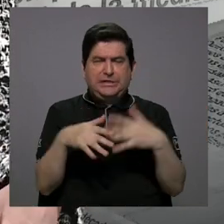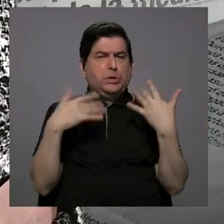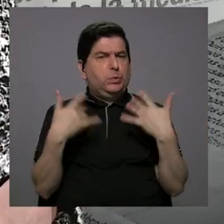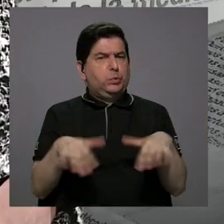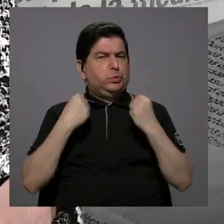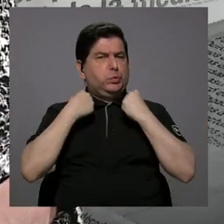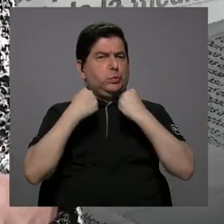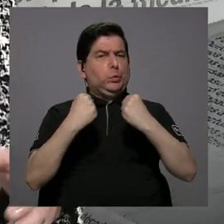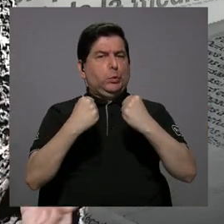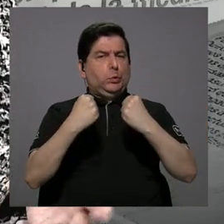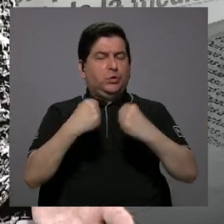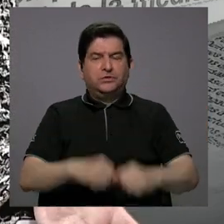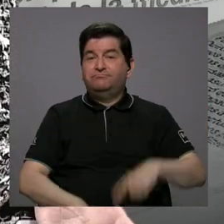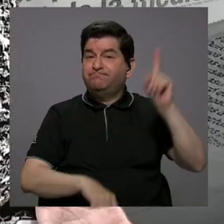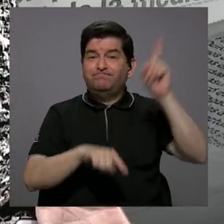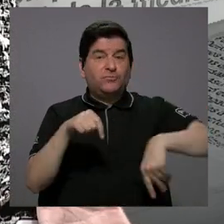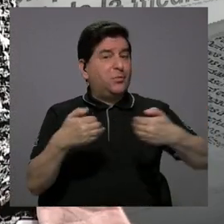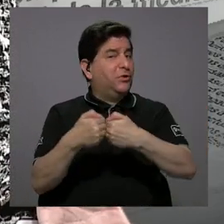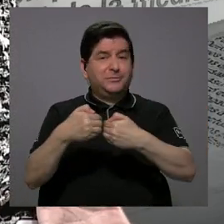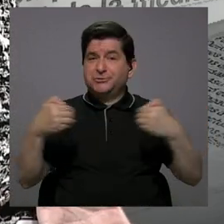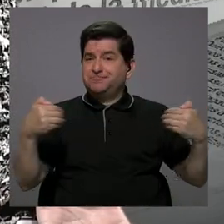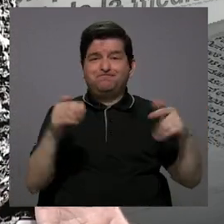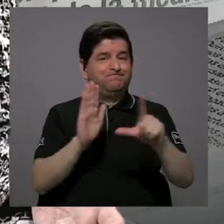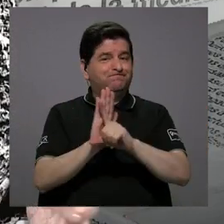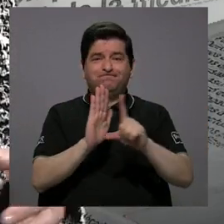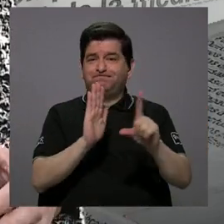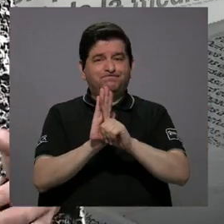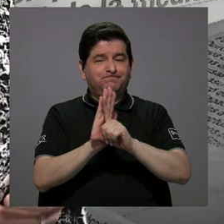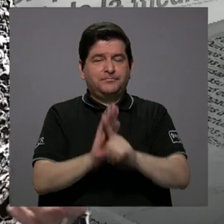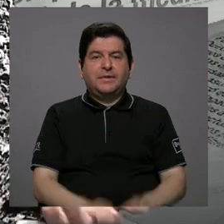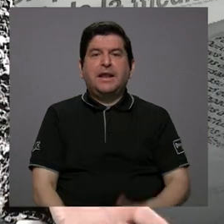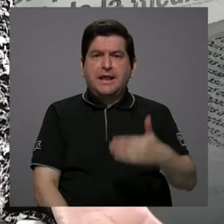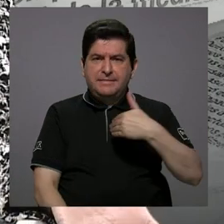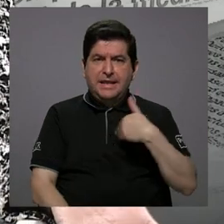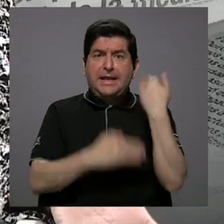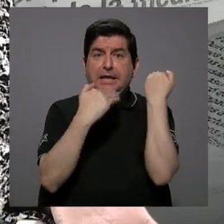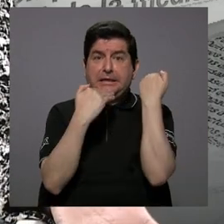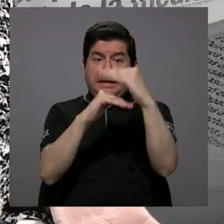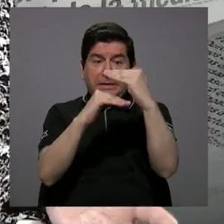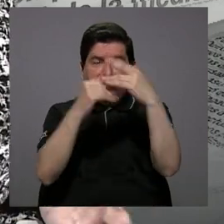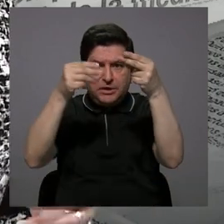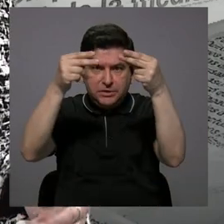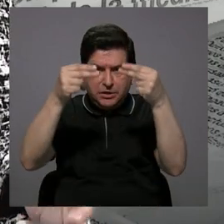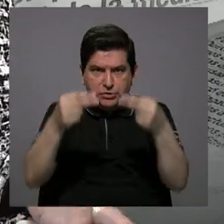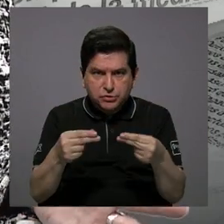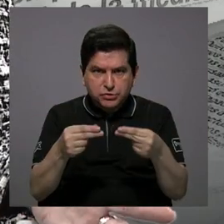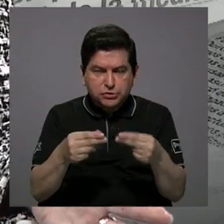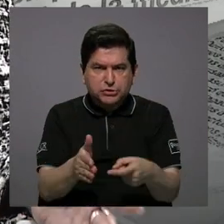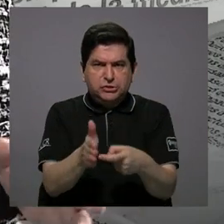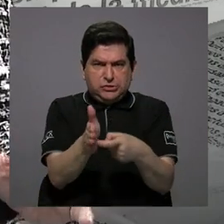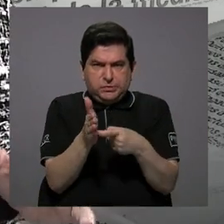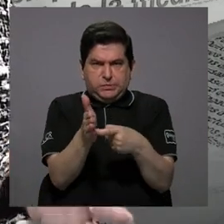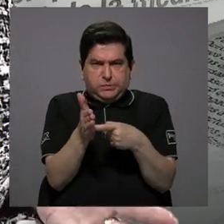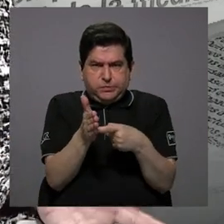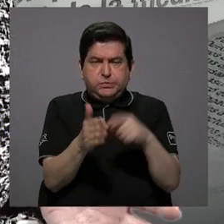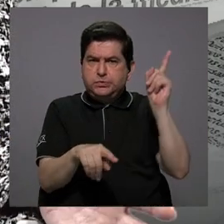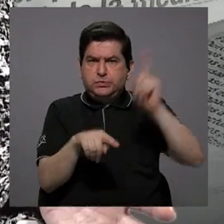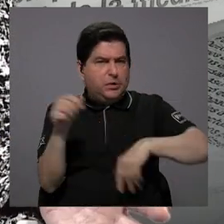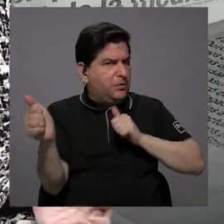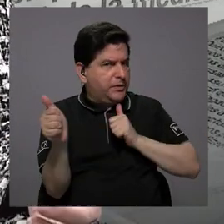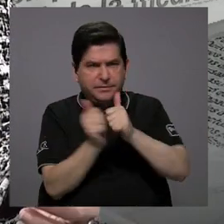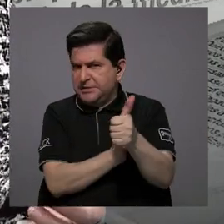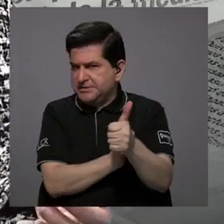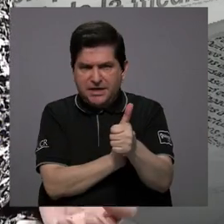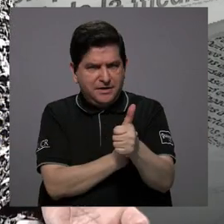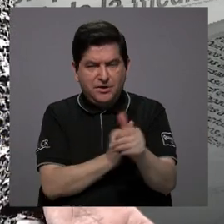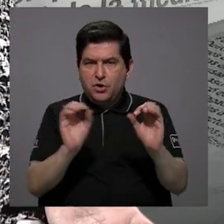fuerte. No nos podemos apartar de la ley. Tenemos límites presupuestarios exigibles, no podemos pasarnos